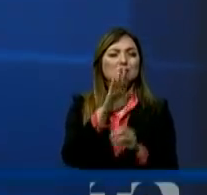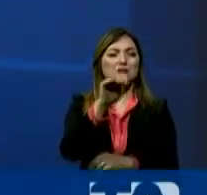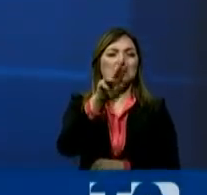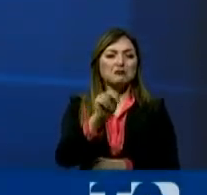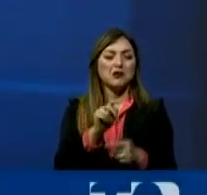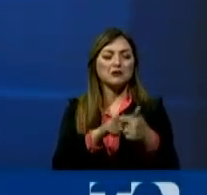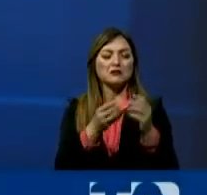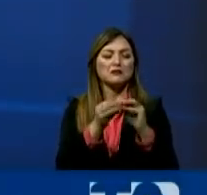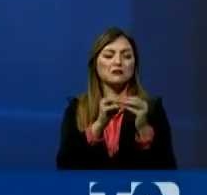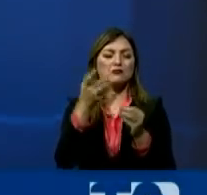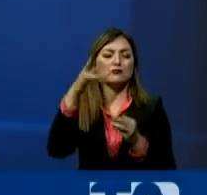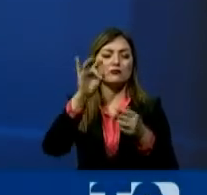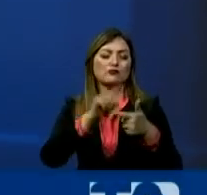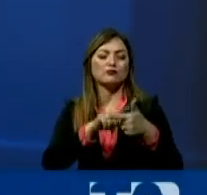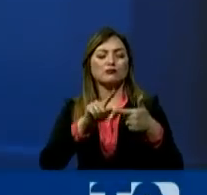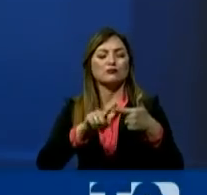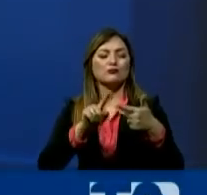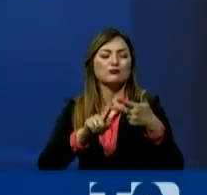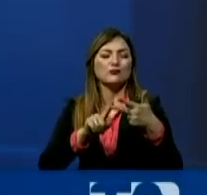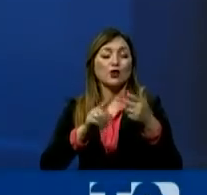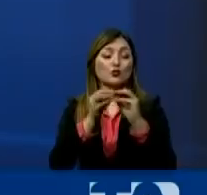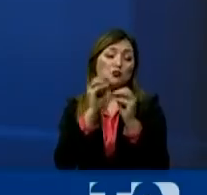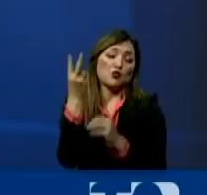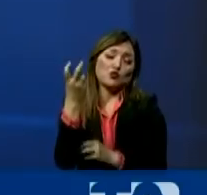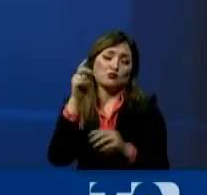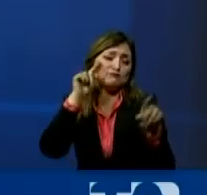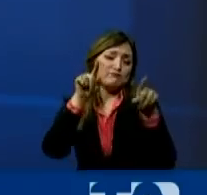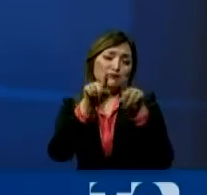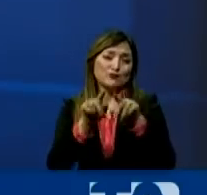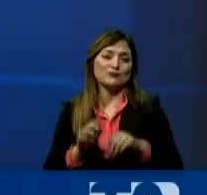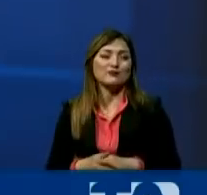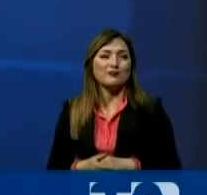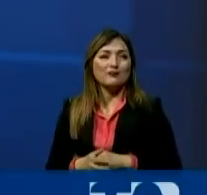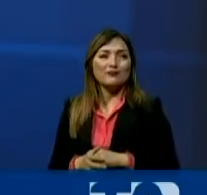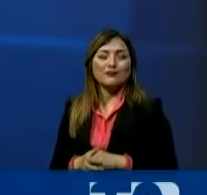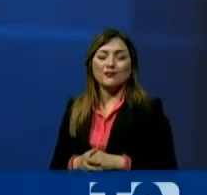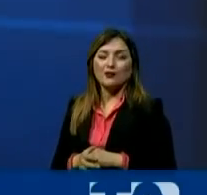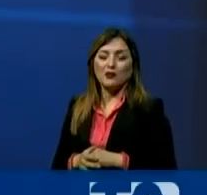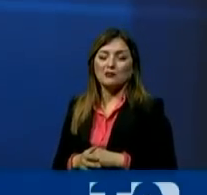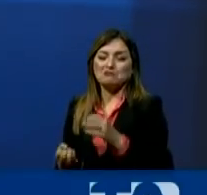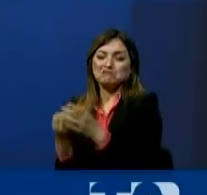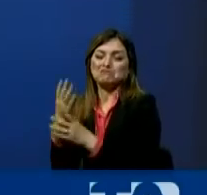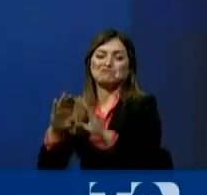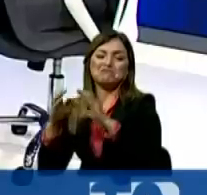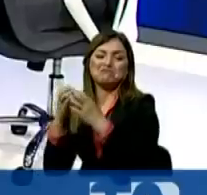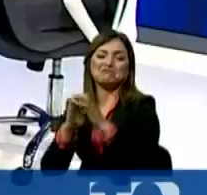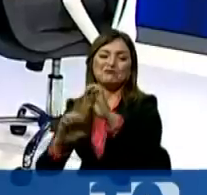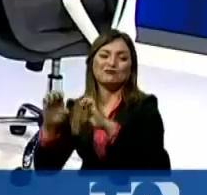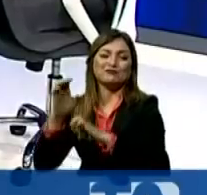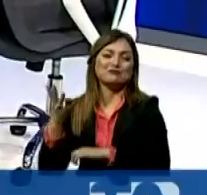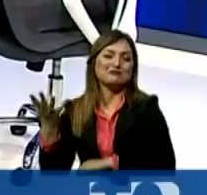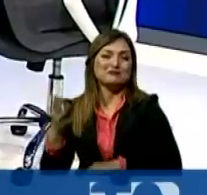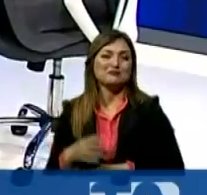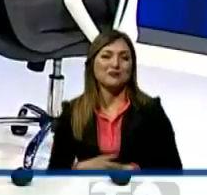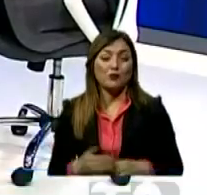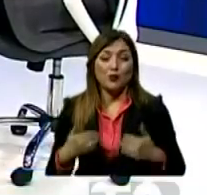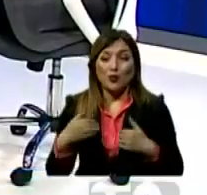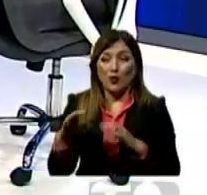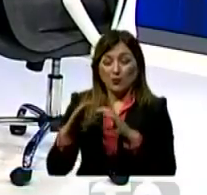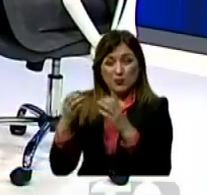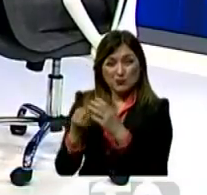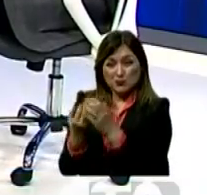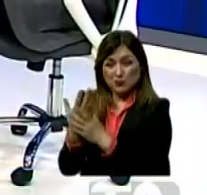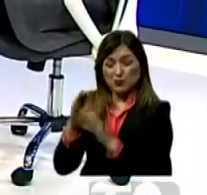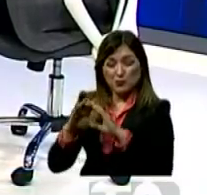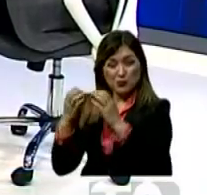BAN, el Partido Pachacuti y también la izquierda, la izquierda democrática. Bueno, es que yo no me opongo